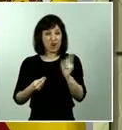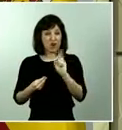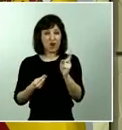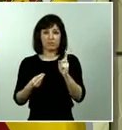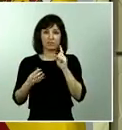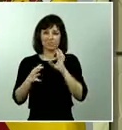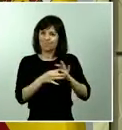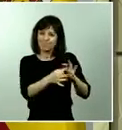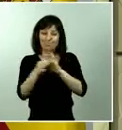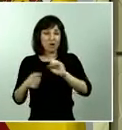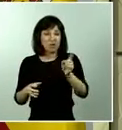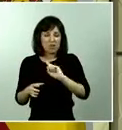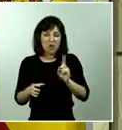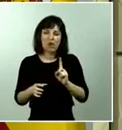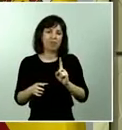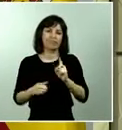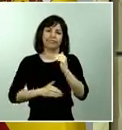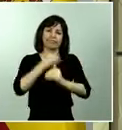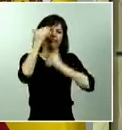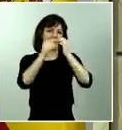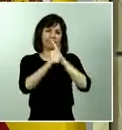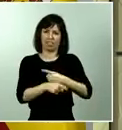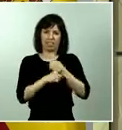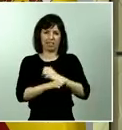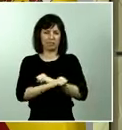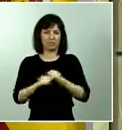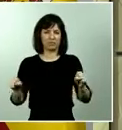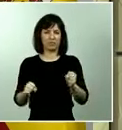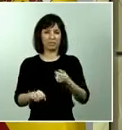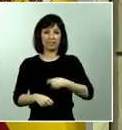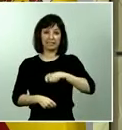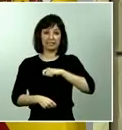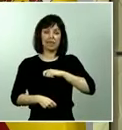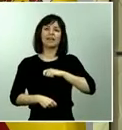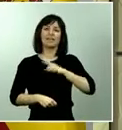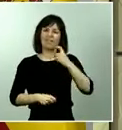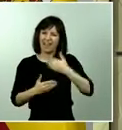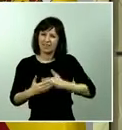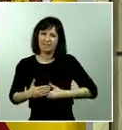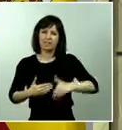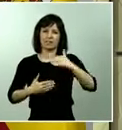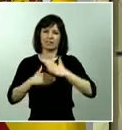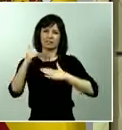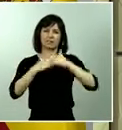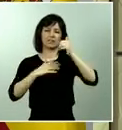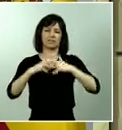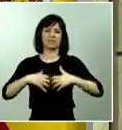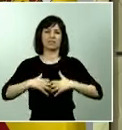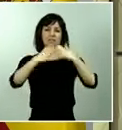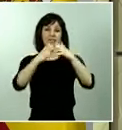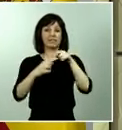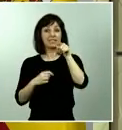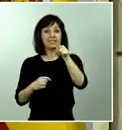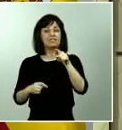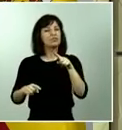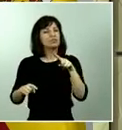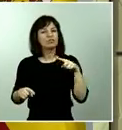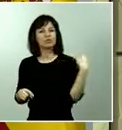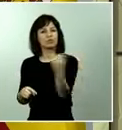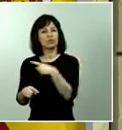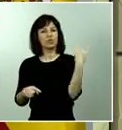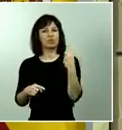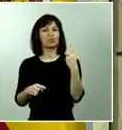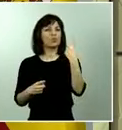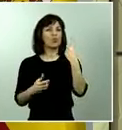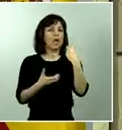no vamos a salir adelante. España tiene un largo proceso de reconstrucción y para ese proceso todos, absolutamente todos, sin excepción, somos